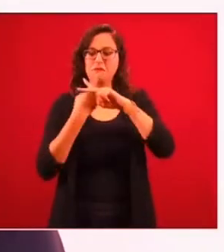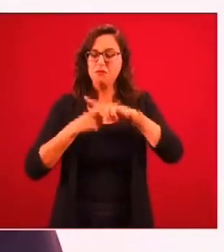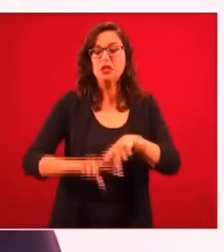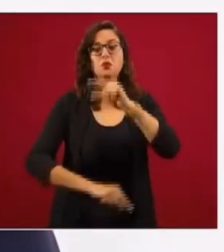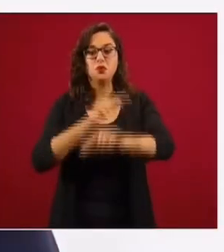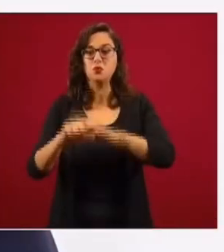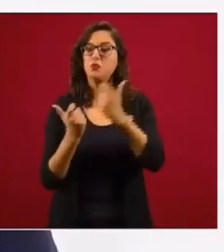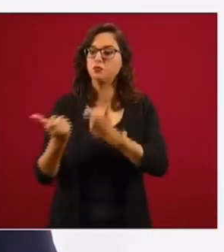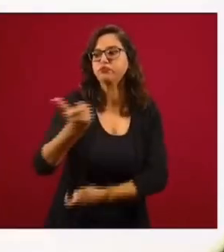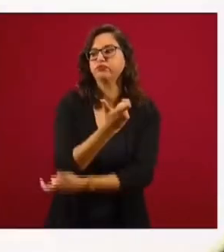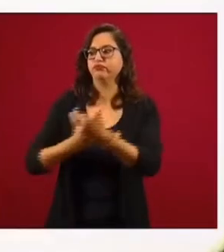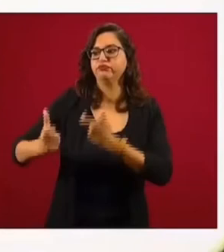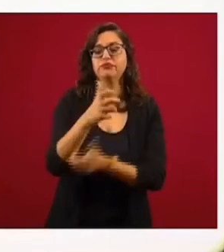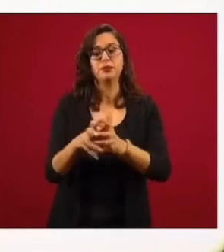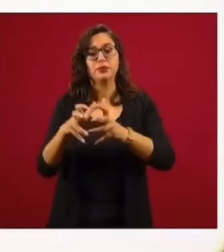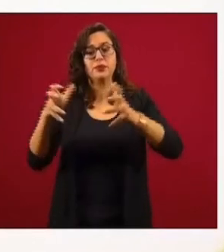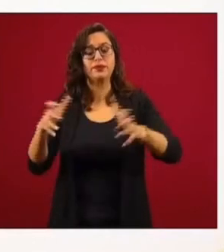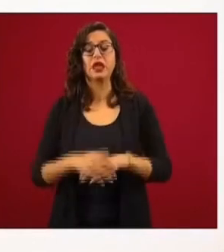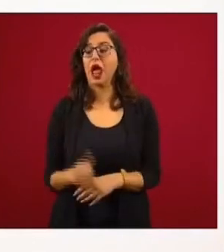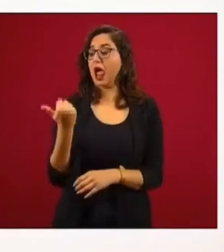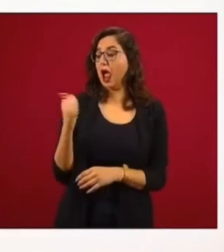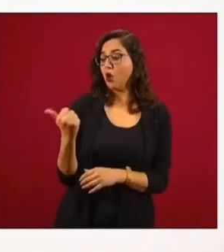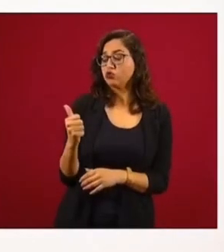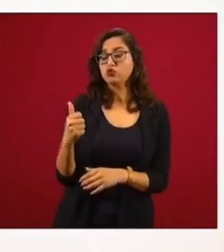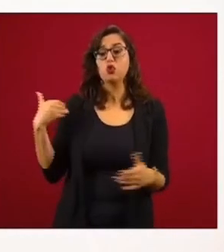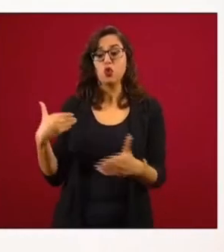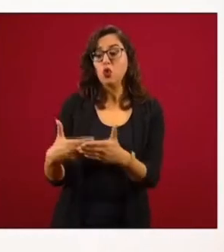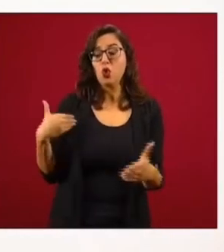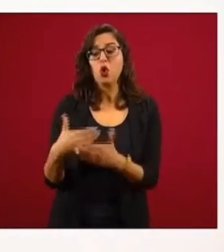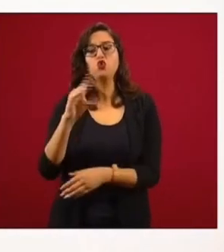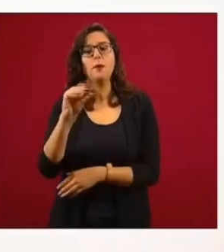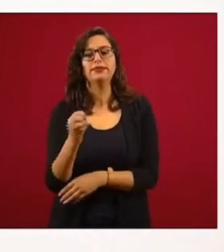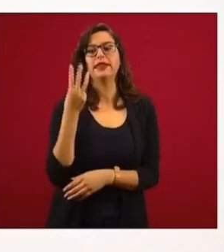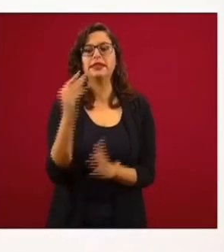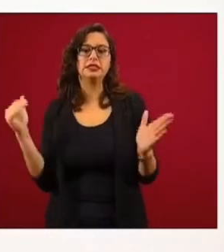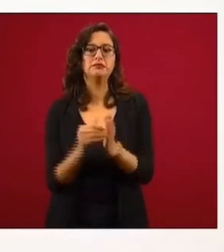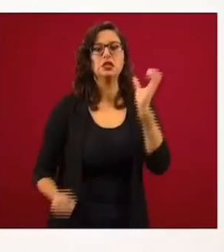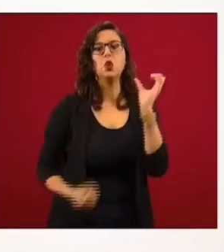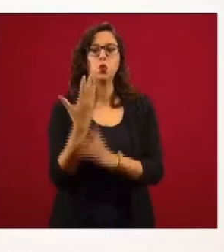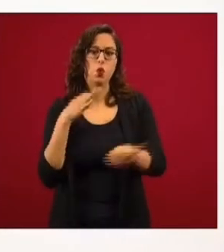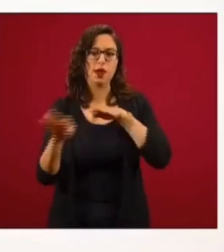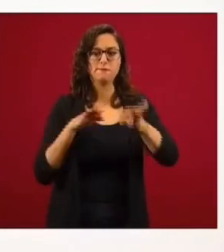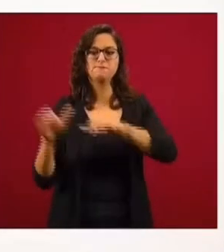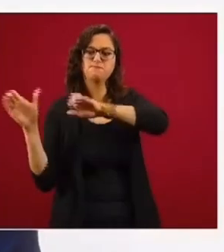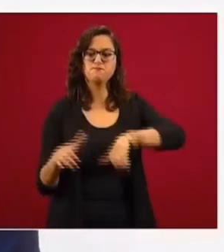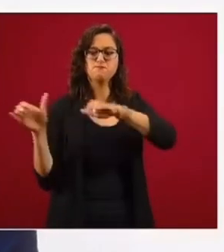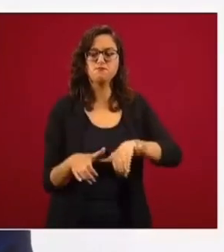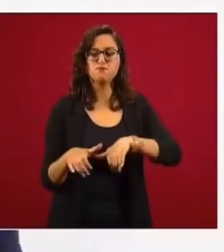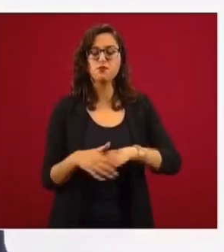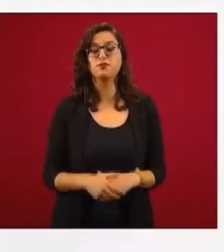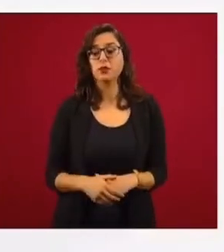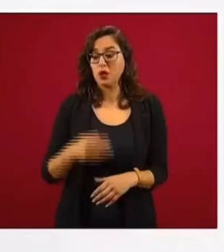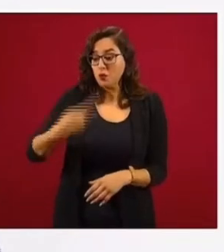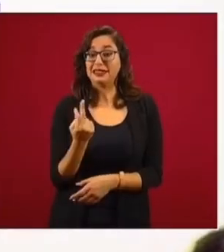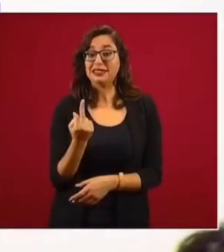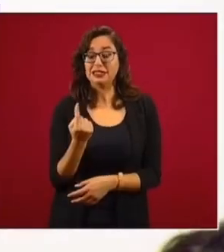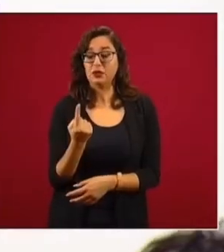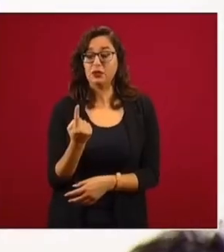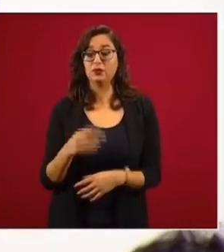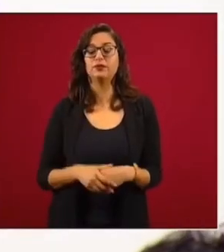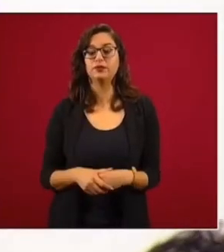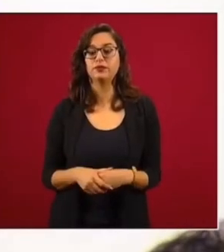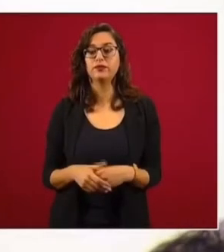a crecer. En el mes de agosto se crearon 93 mil nuevos empleos. El peso se apreció.